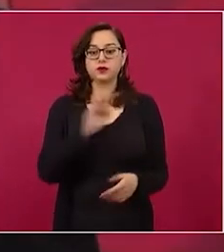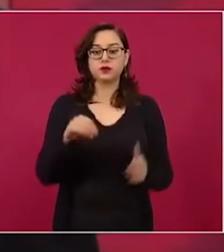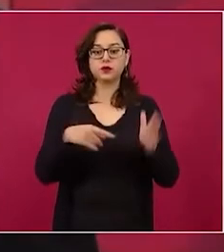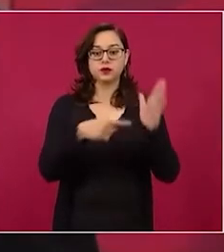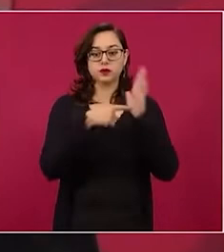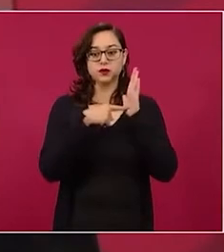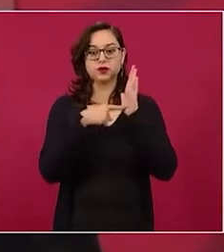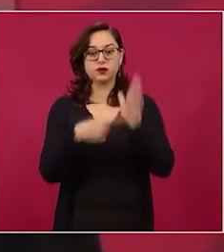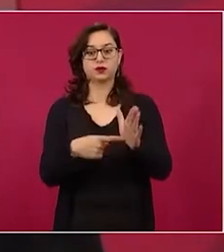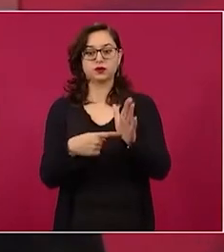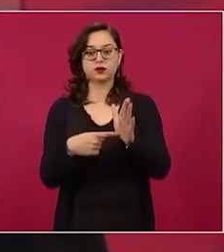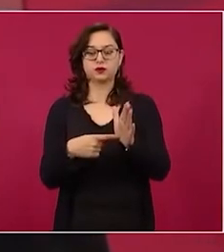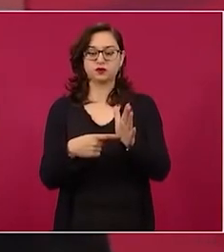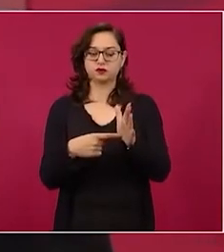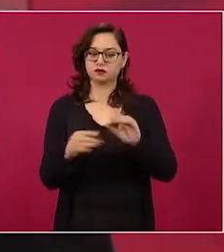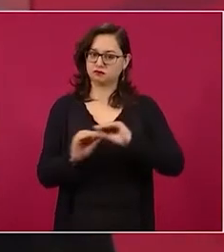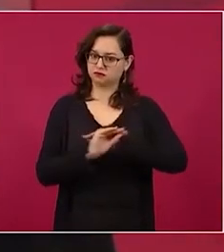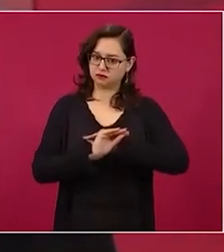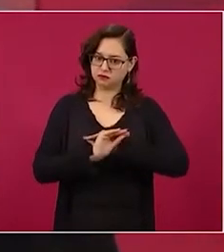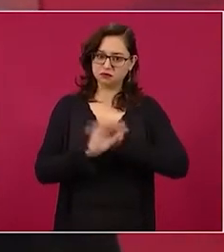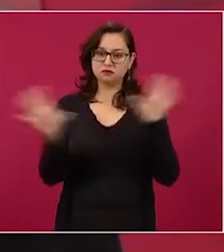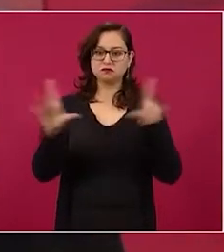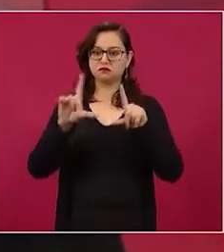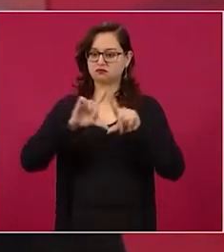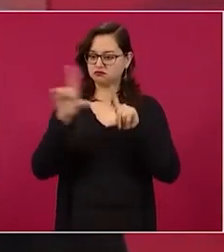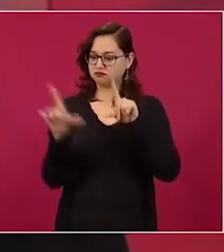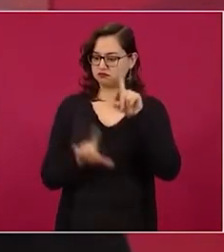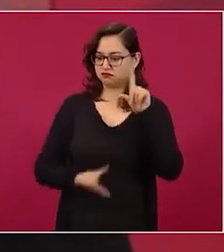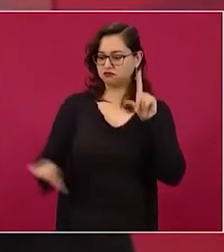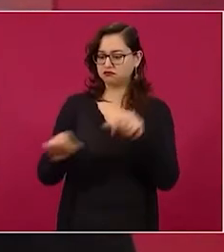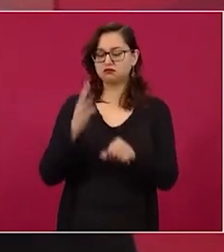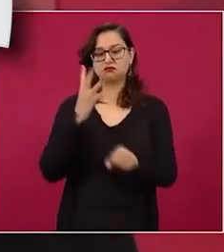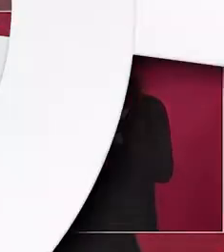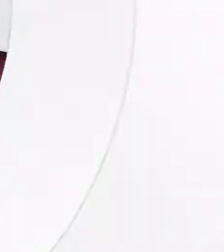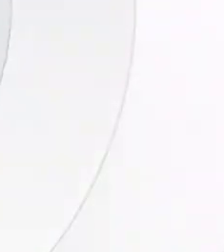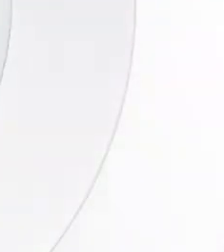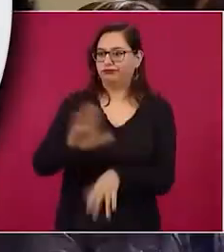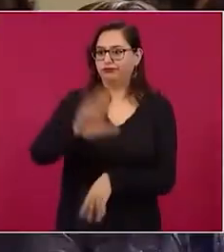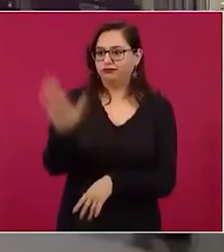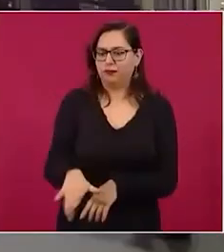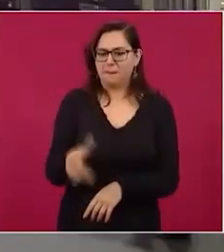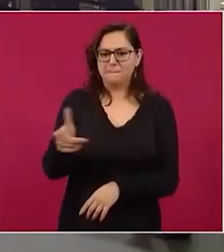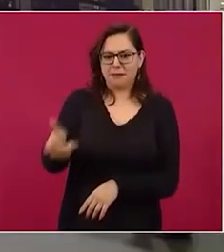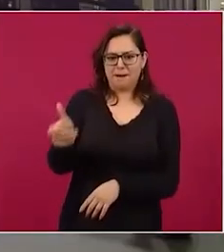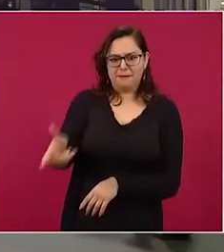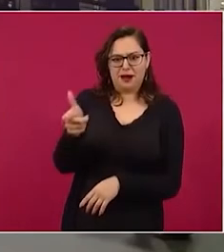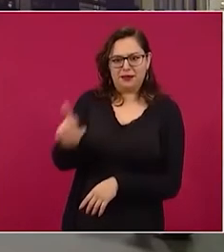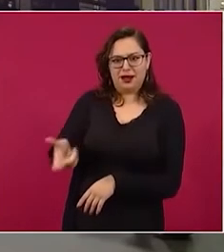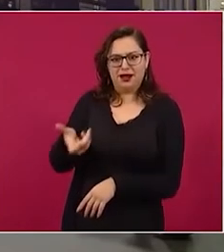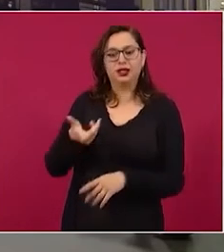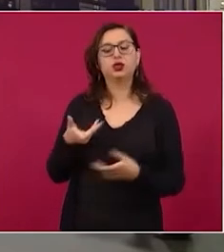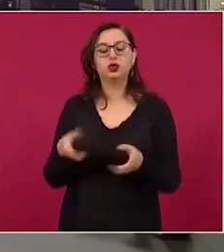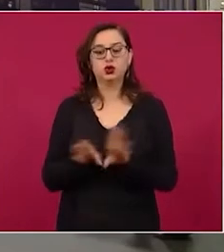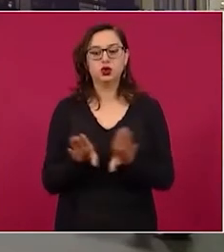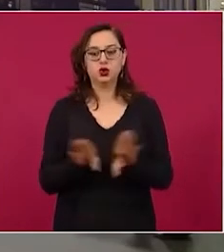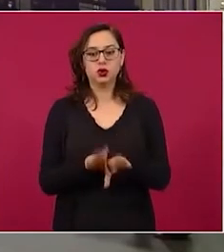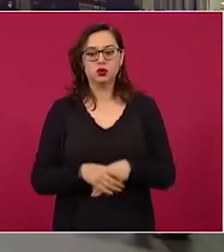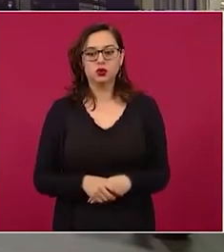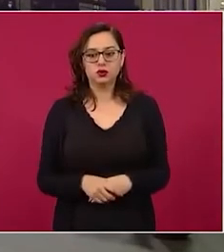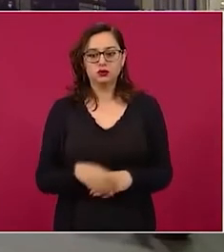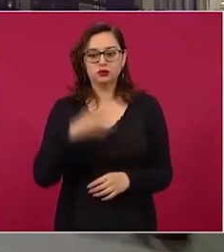la cuarta transformación de la vida pública del país. Sí, es muy